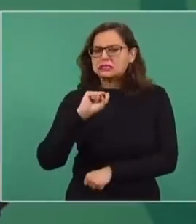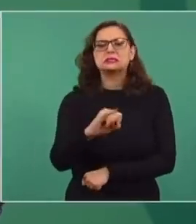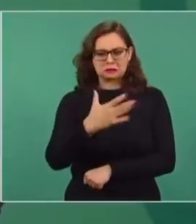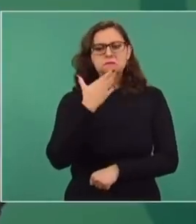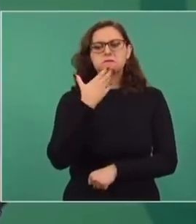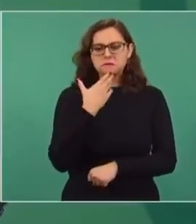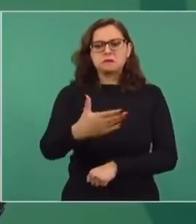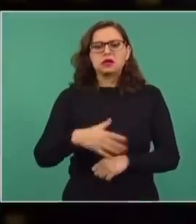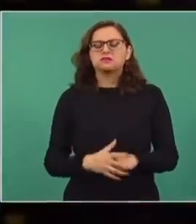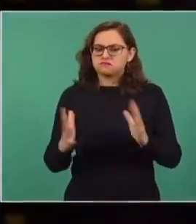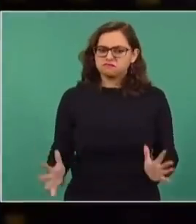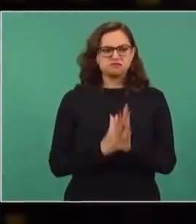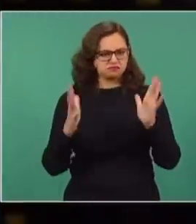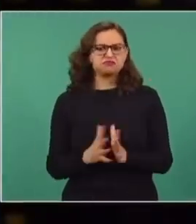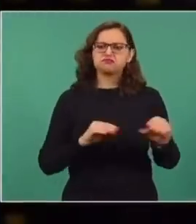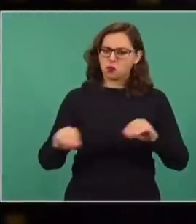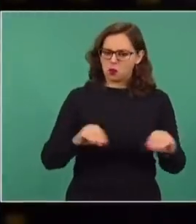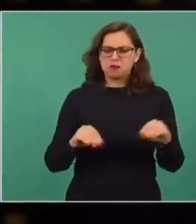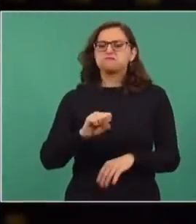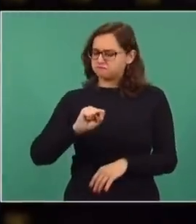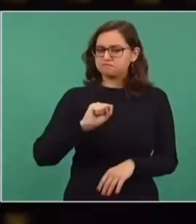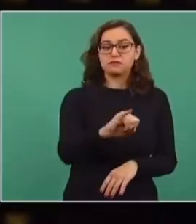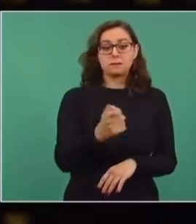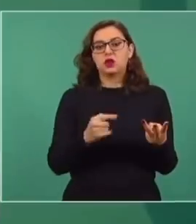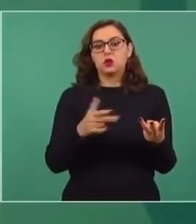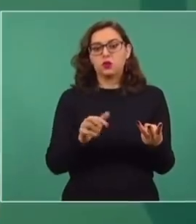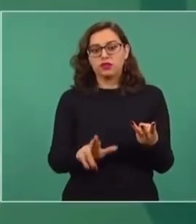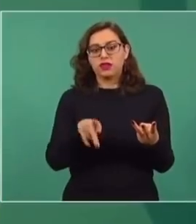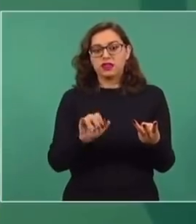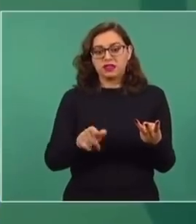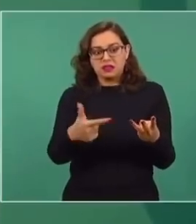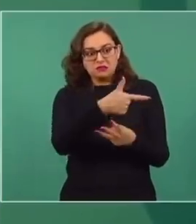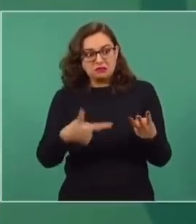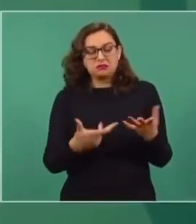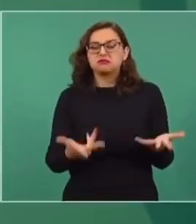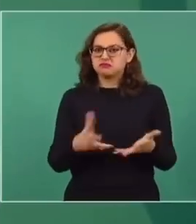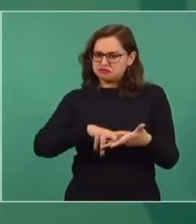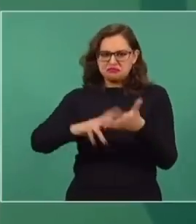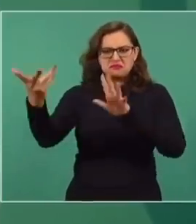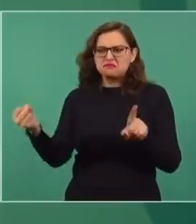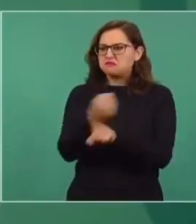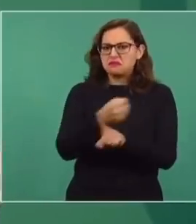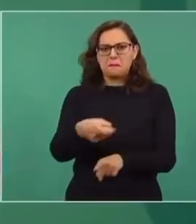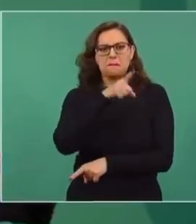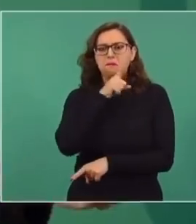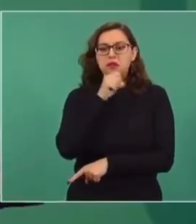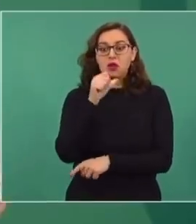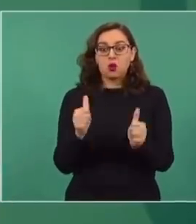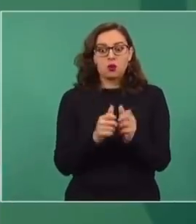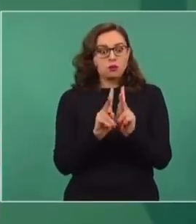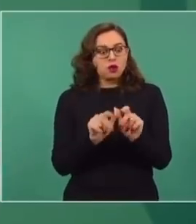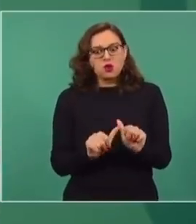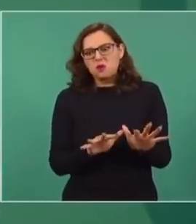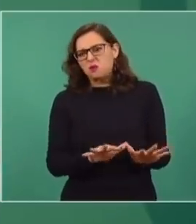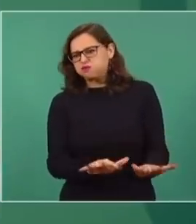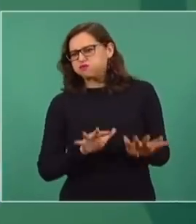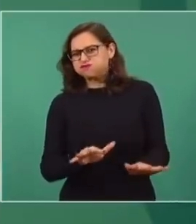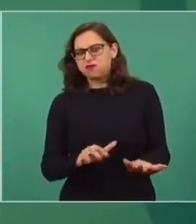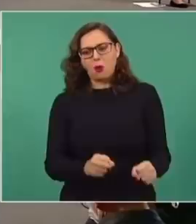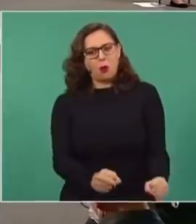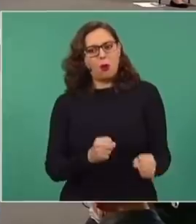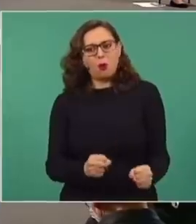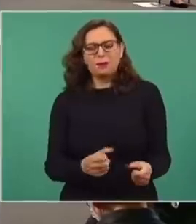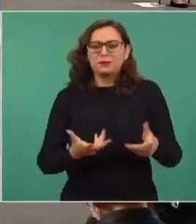participar, pero sin violencia. La resistencia civil pacífica, ¿qué es eso de que es una manifestación?